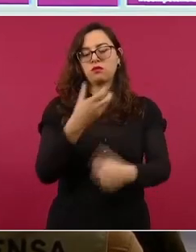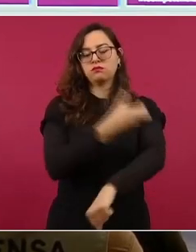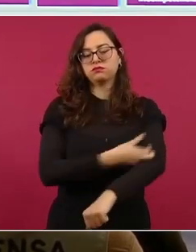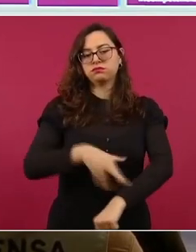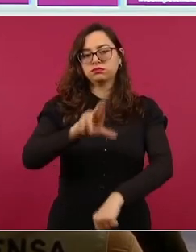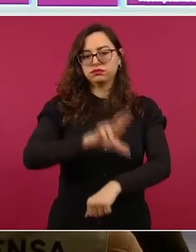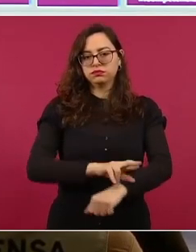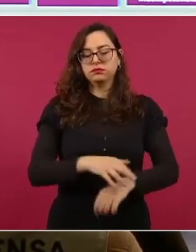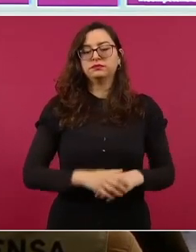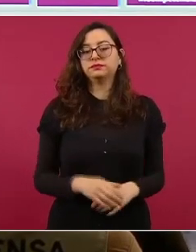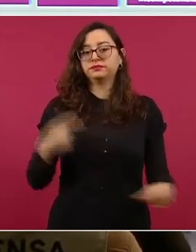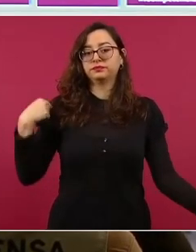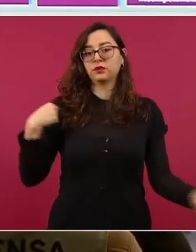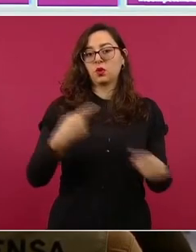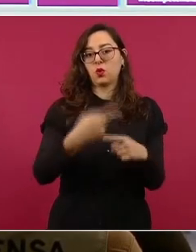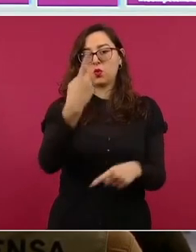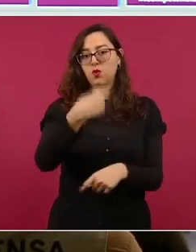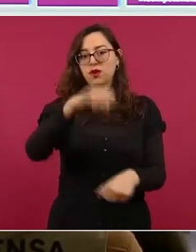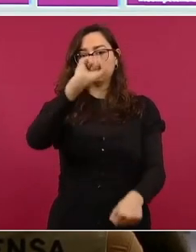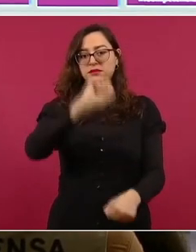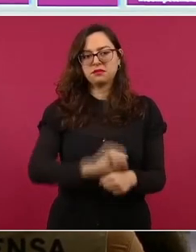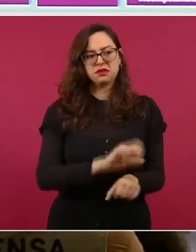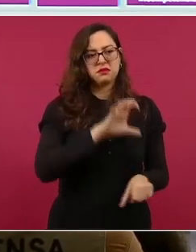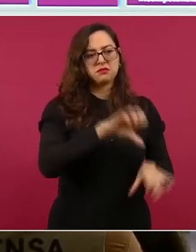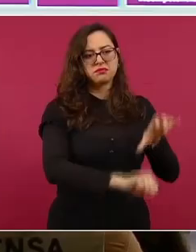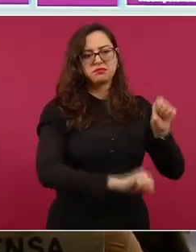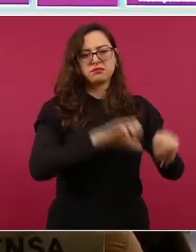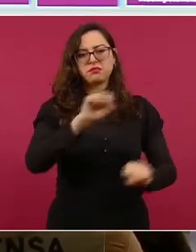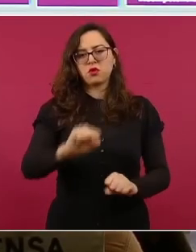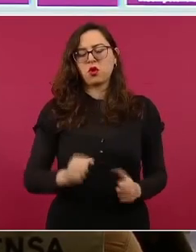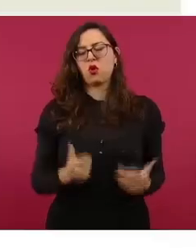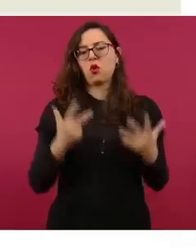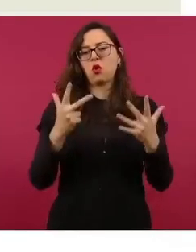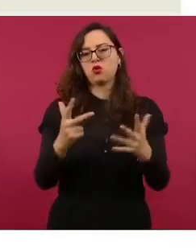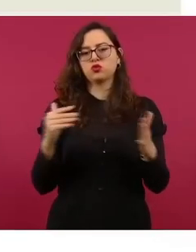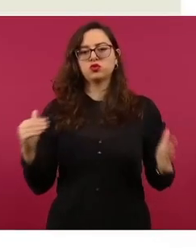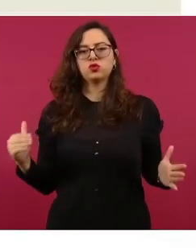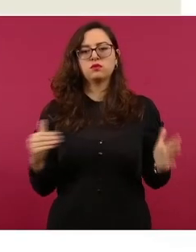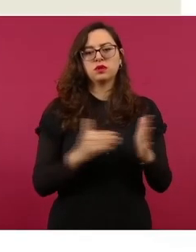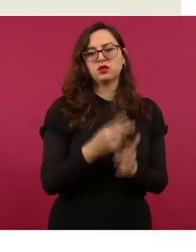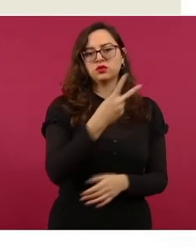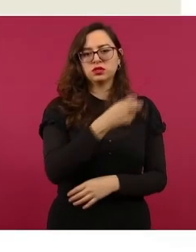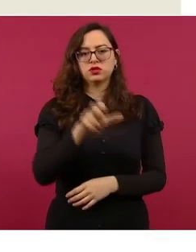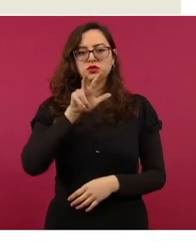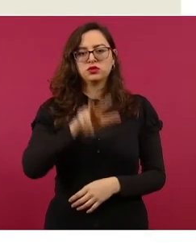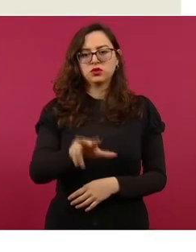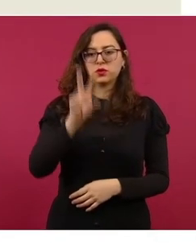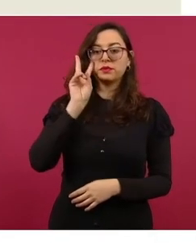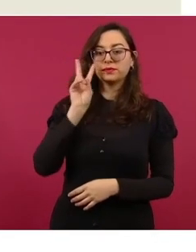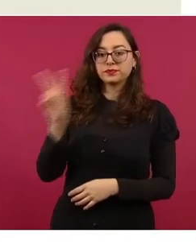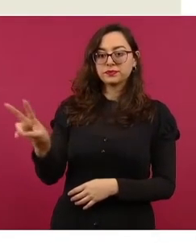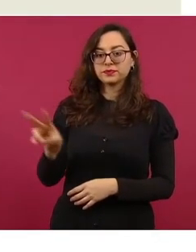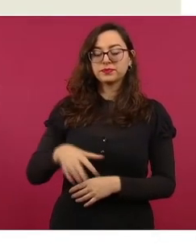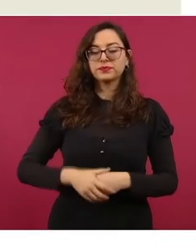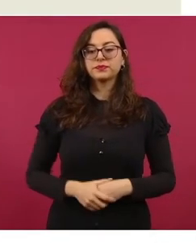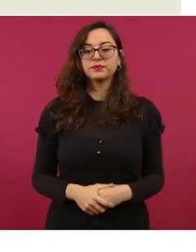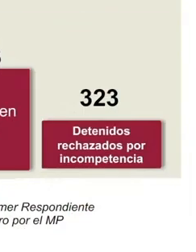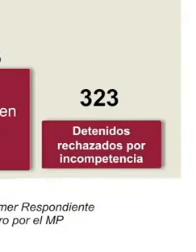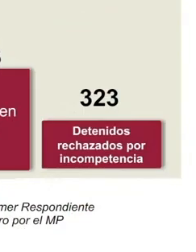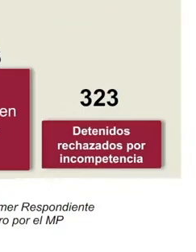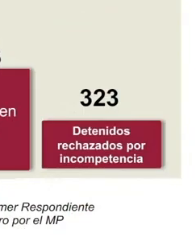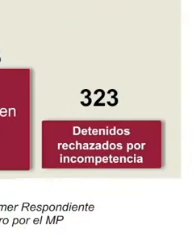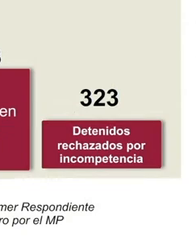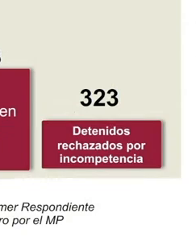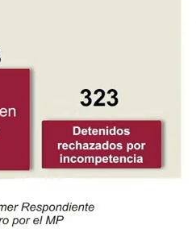Hubo 8 mil 218 detenidos en el periodo que se informa y se presentaron al Ministerio Público